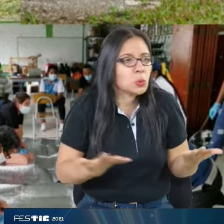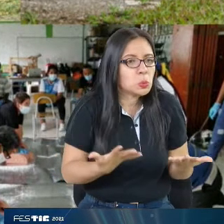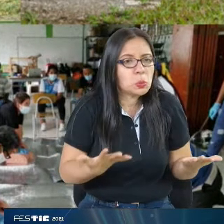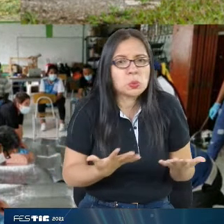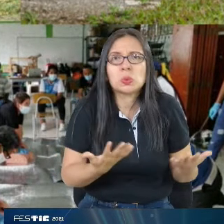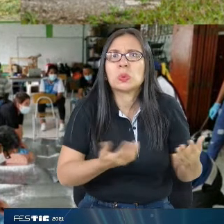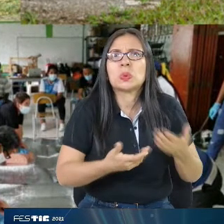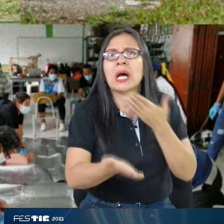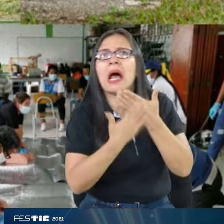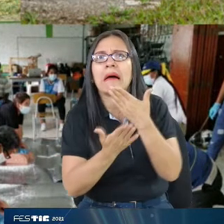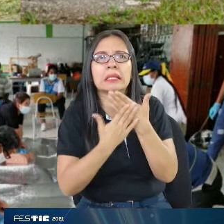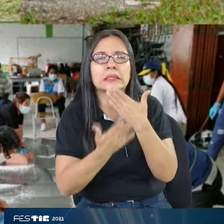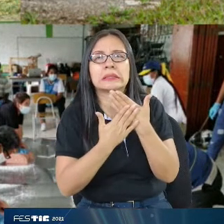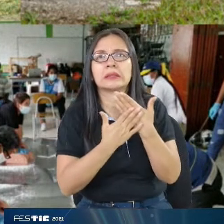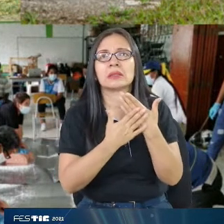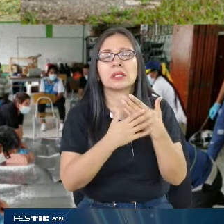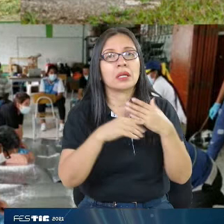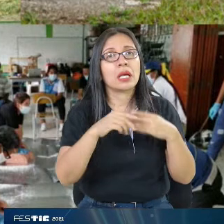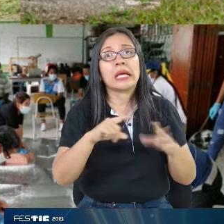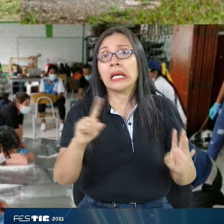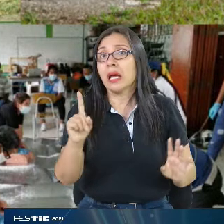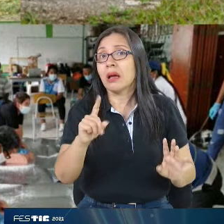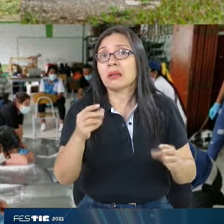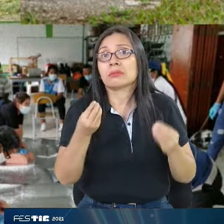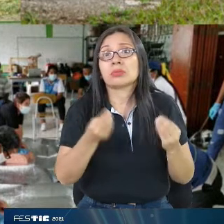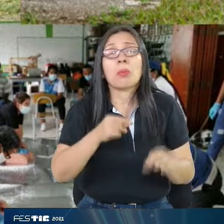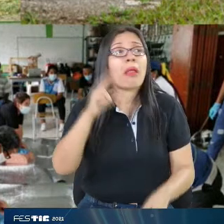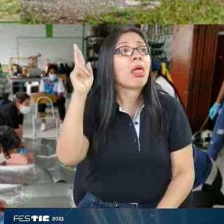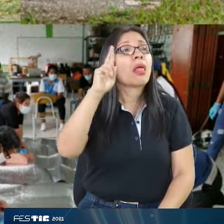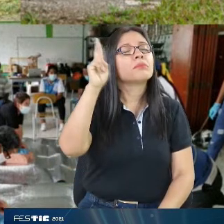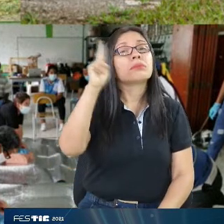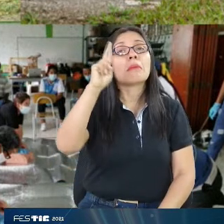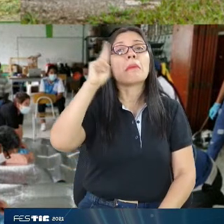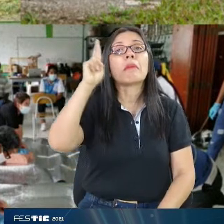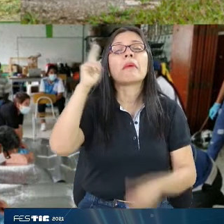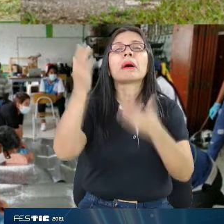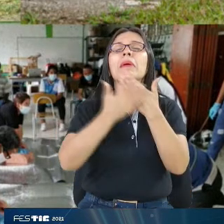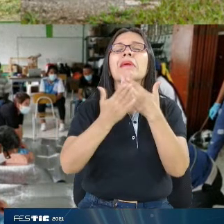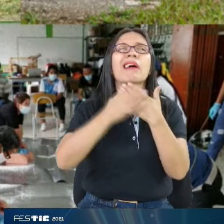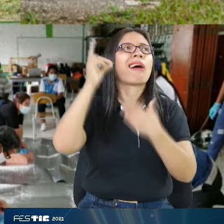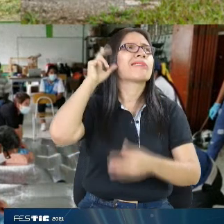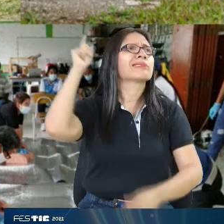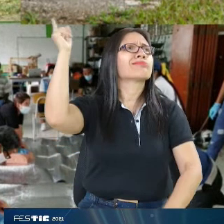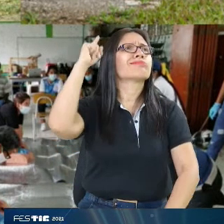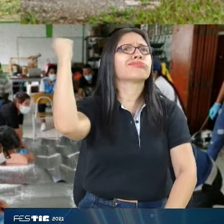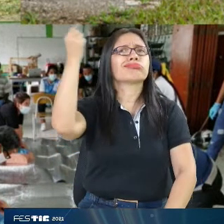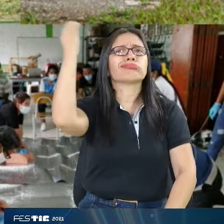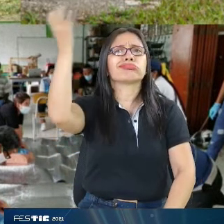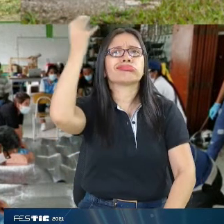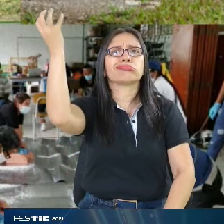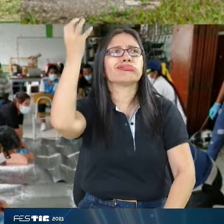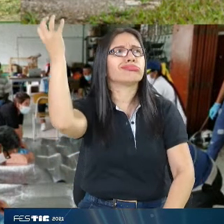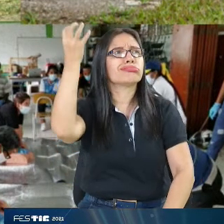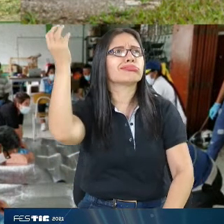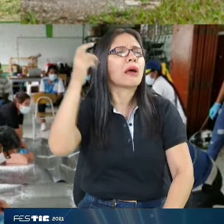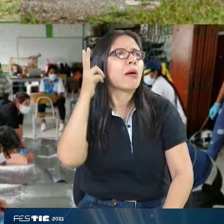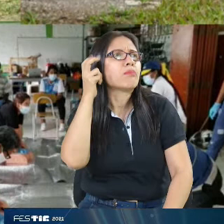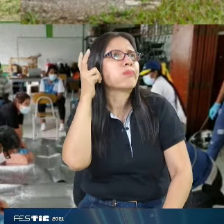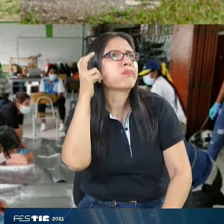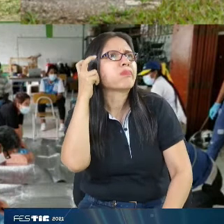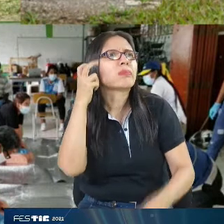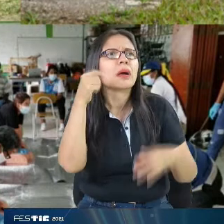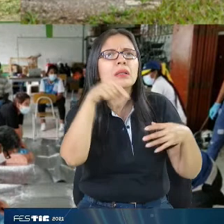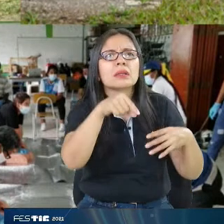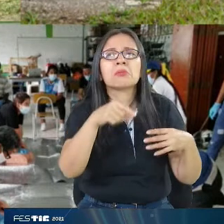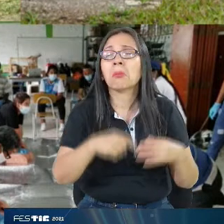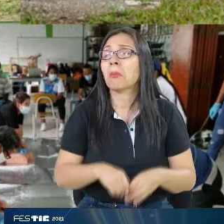alerta. A mí no me sirve de nada tener una alarma instalada en territorio y que suene si las personas no saben ese sonido a qué hace